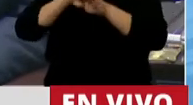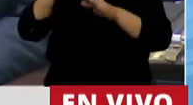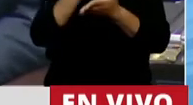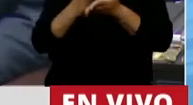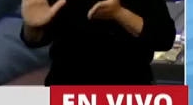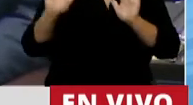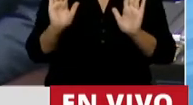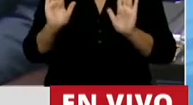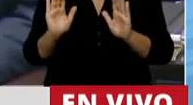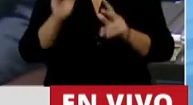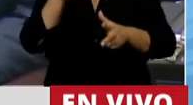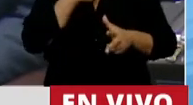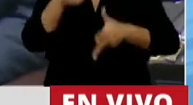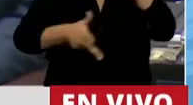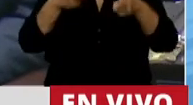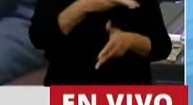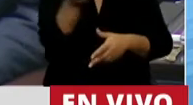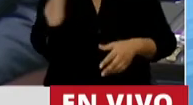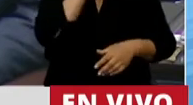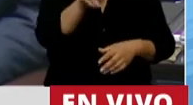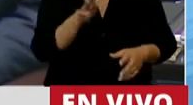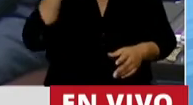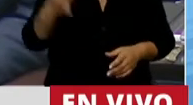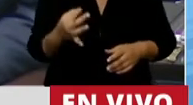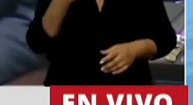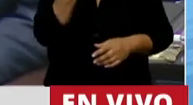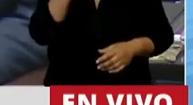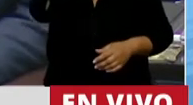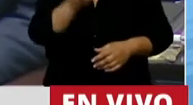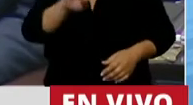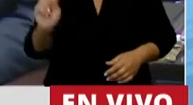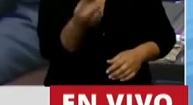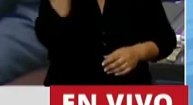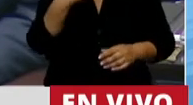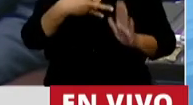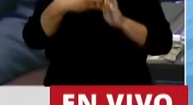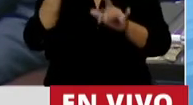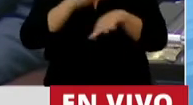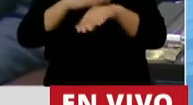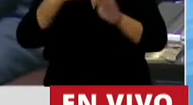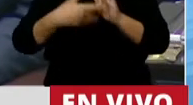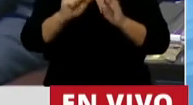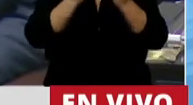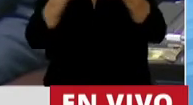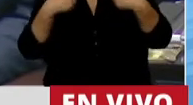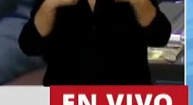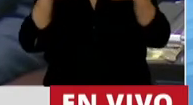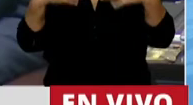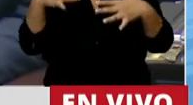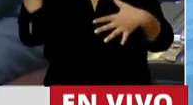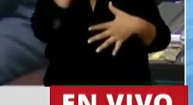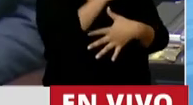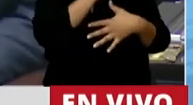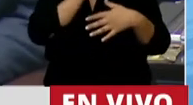Les quiero hablar a esas mujeres a las que perdieron a alguien por un aborto mal practicado y que lo vivieron en desesperación y en total soledad.